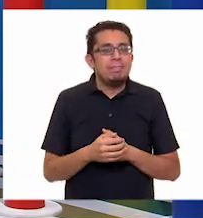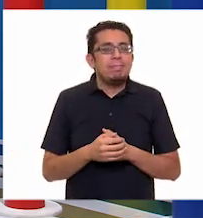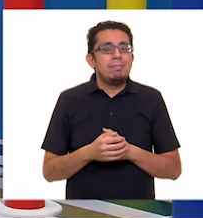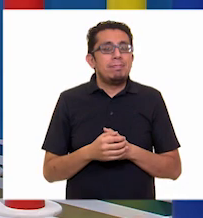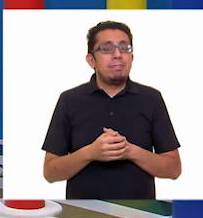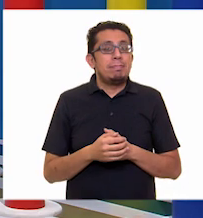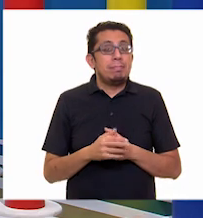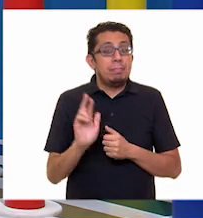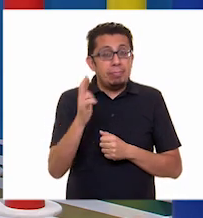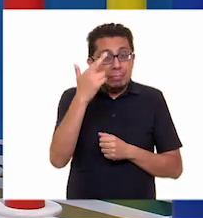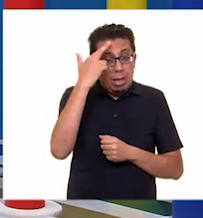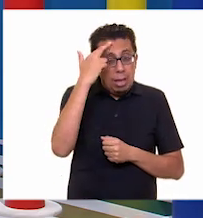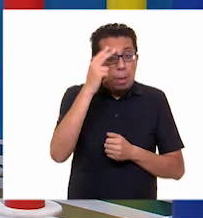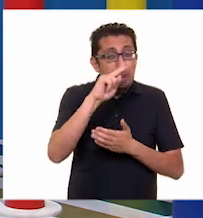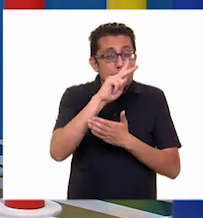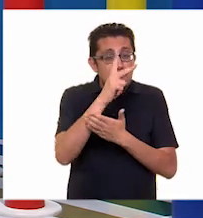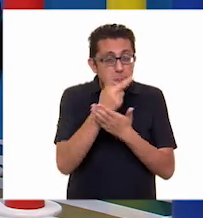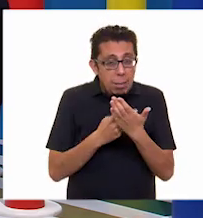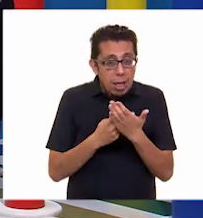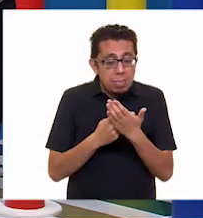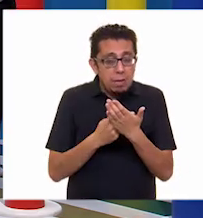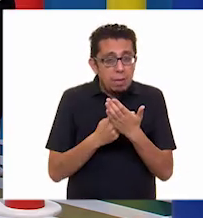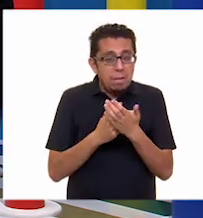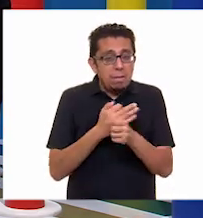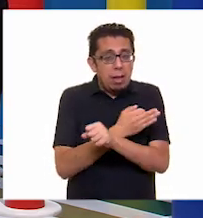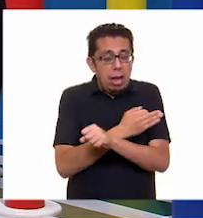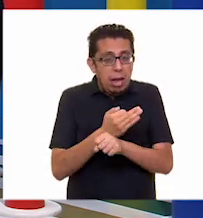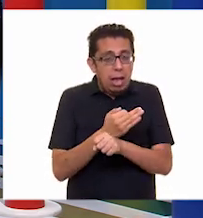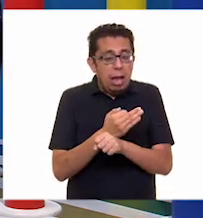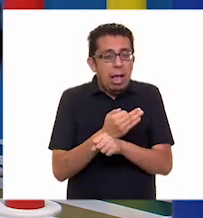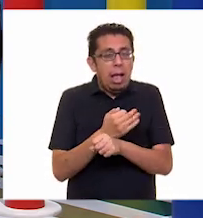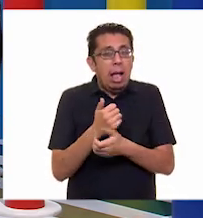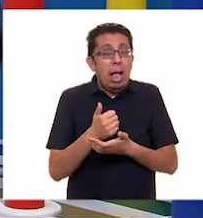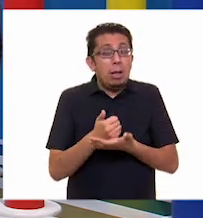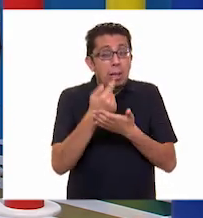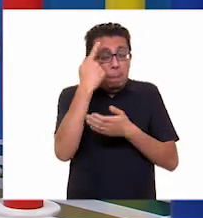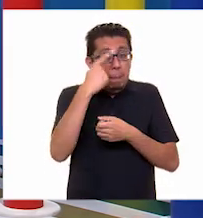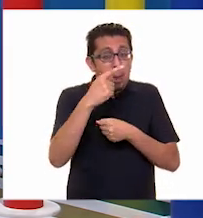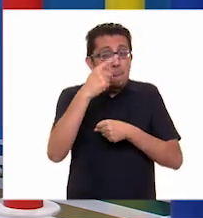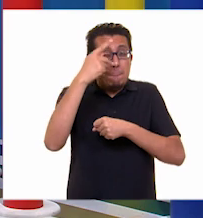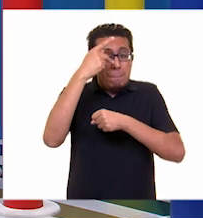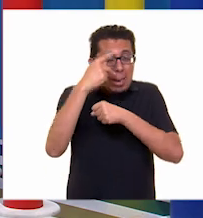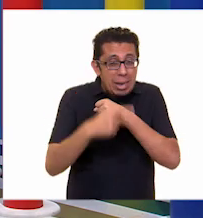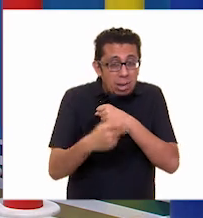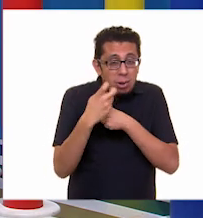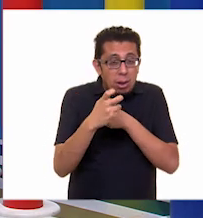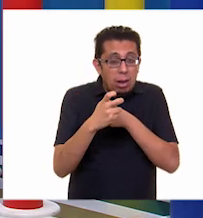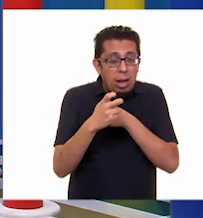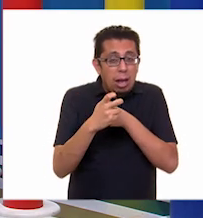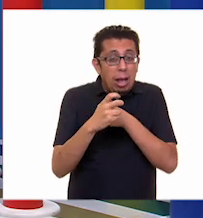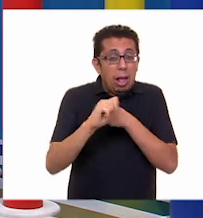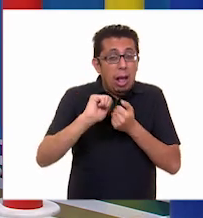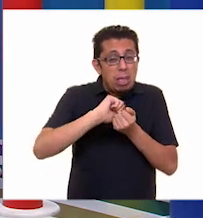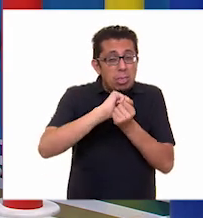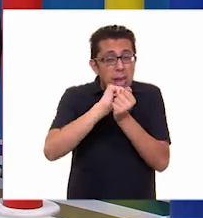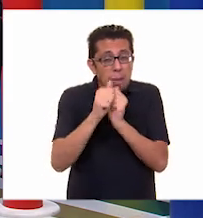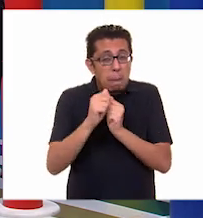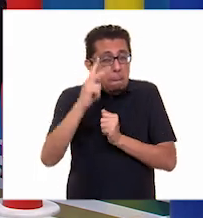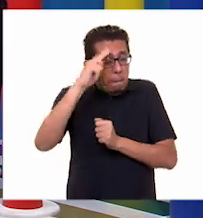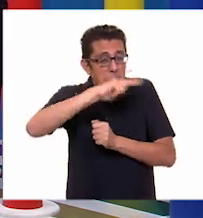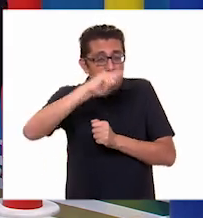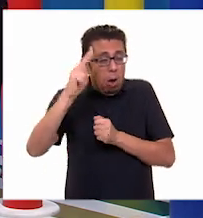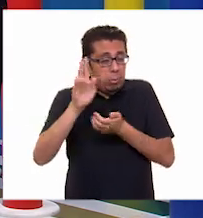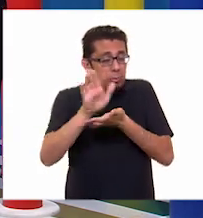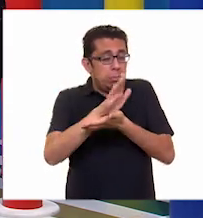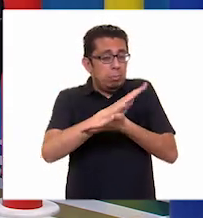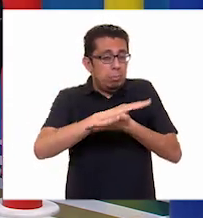que un plan familiar nos puede ayudar a prevenir que un riesgo se convierta en un desastre. Espero que la